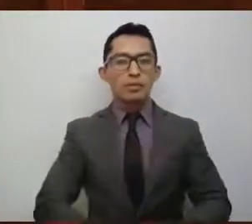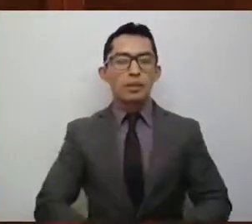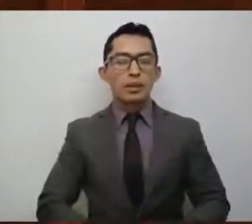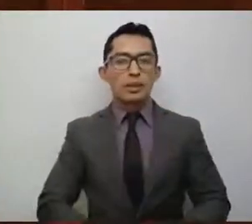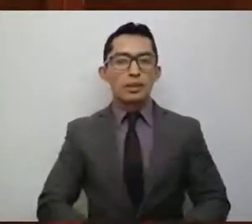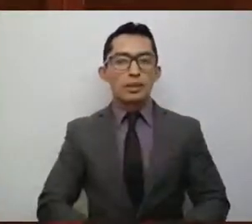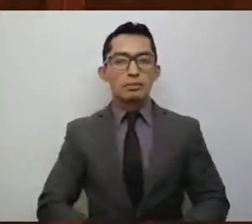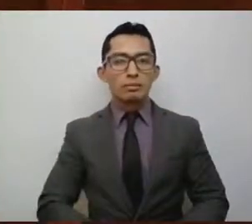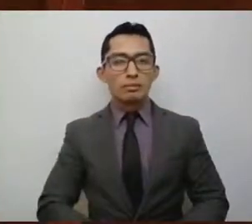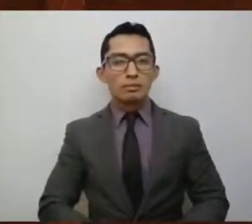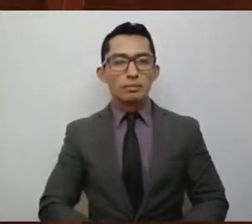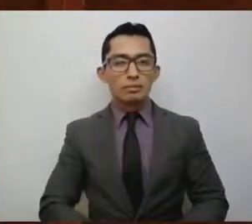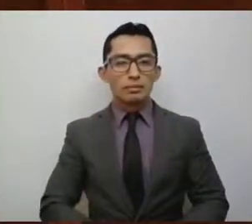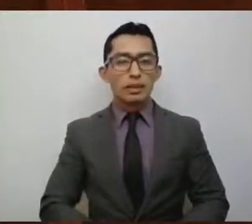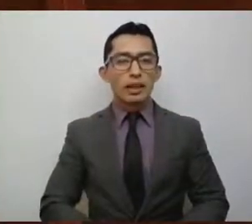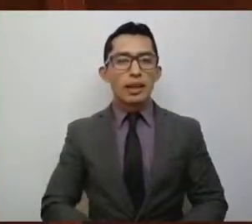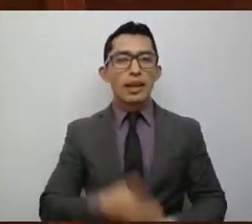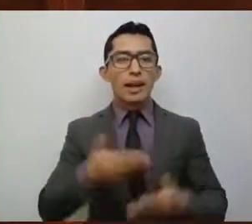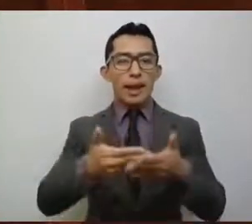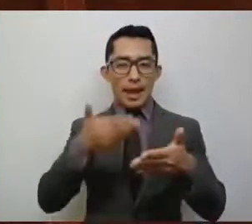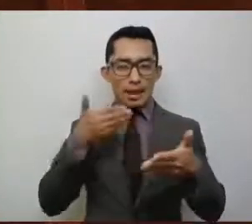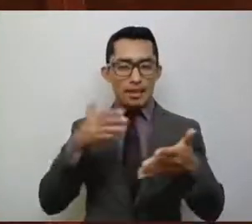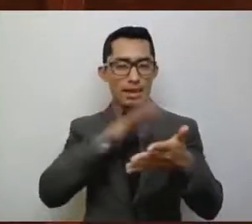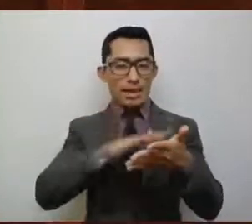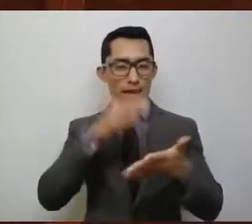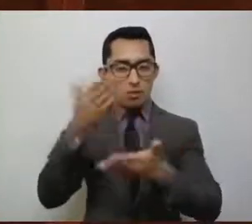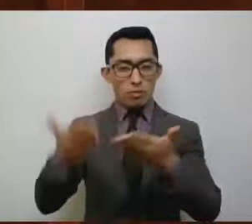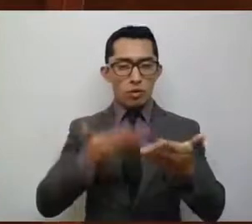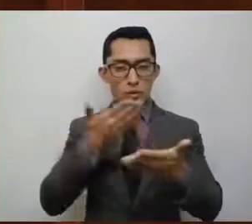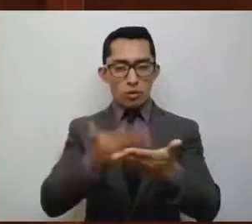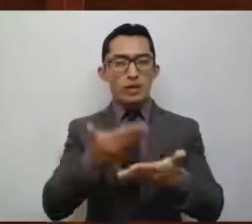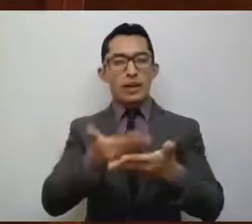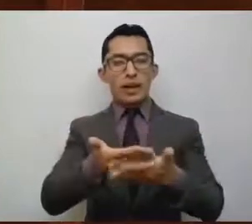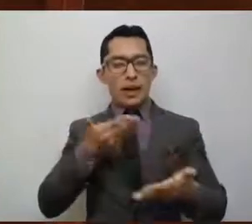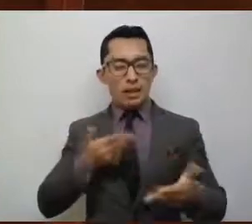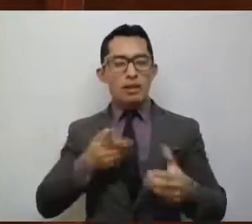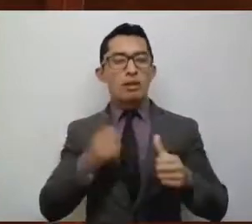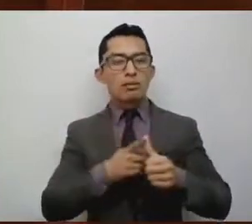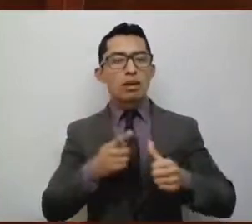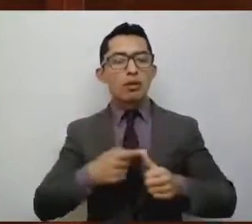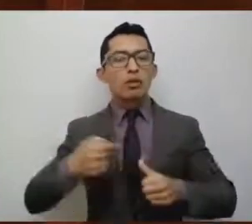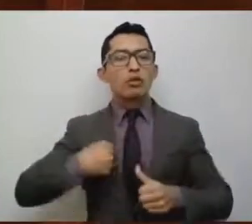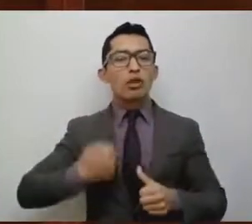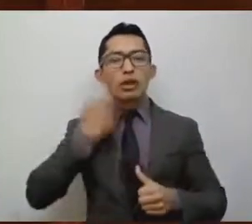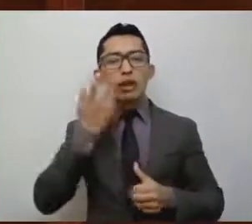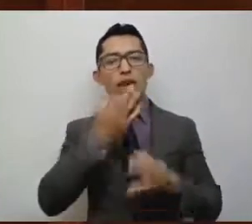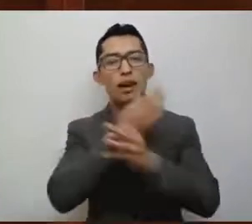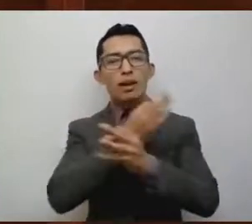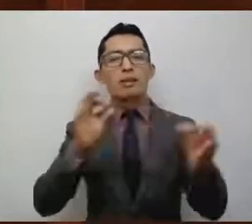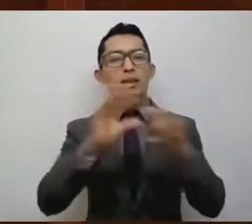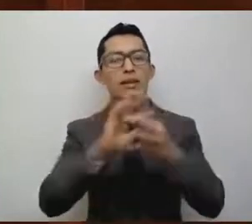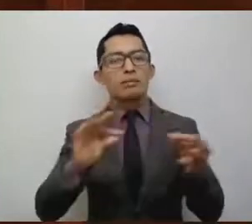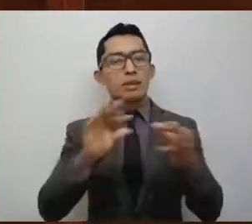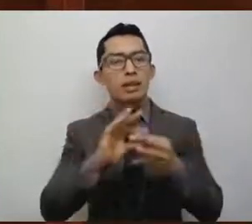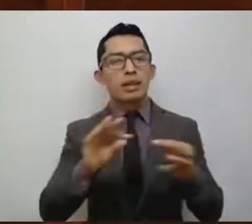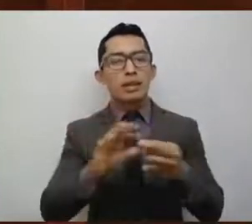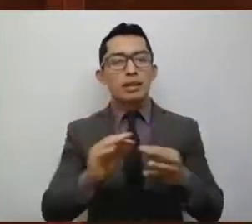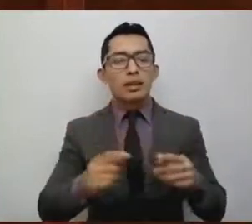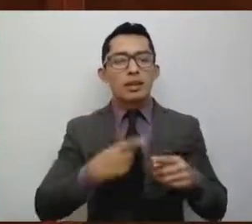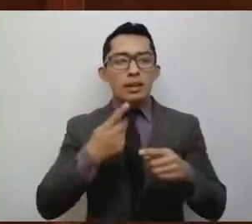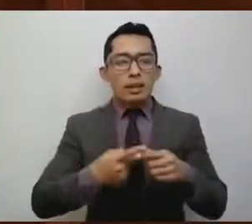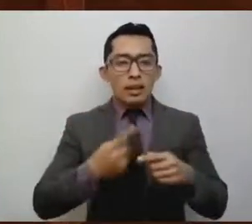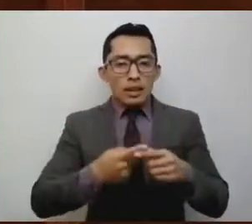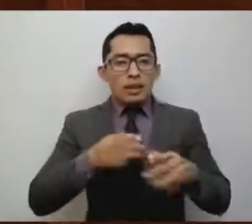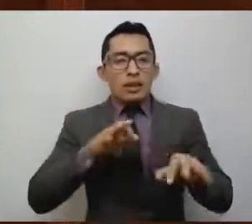Previamente a dar la lectura del dictamen, tengo algunas palabras que comunicarles a los colectivos de